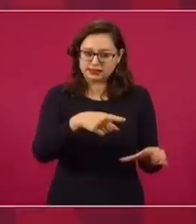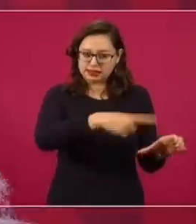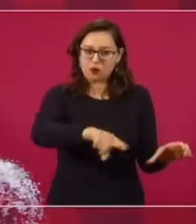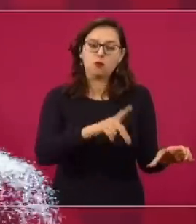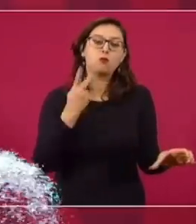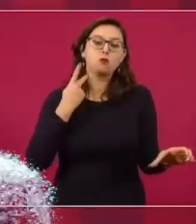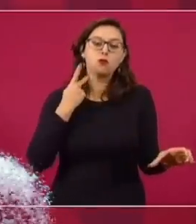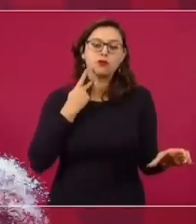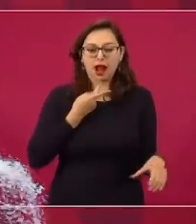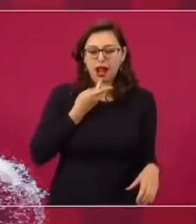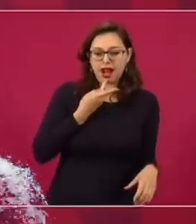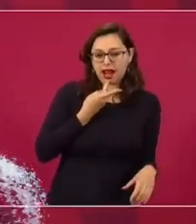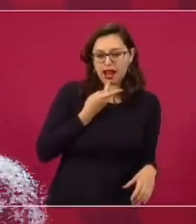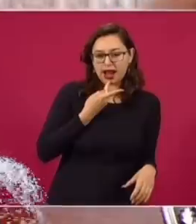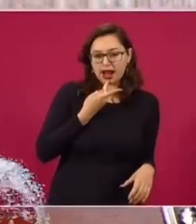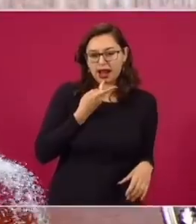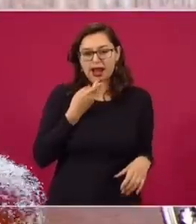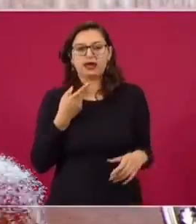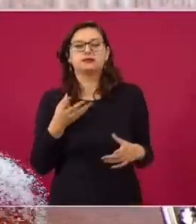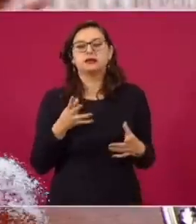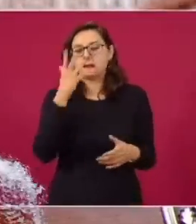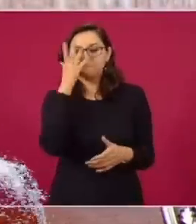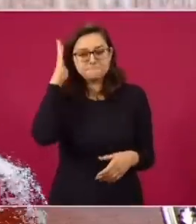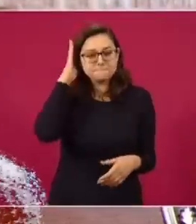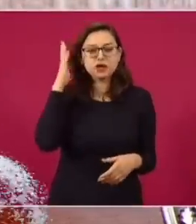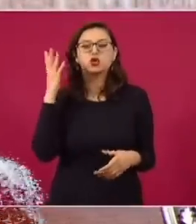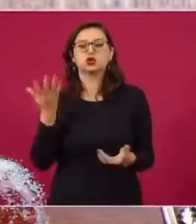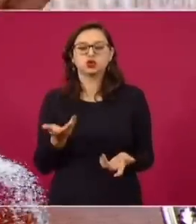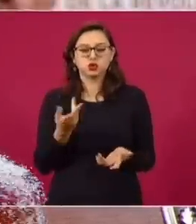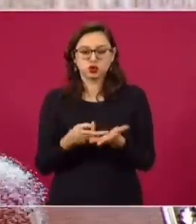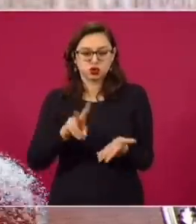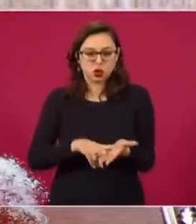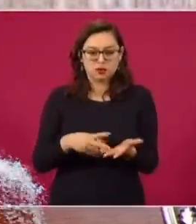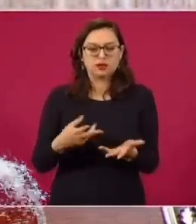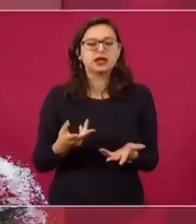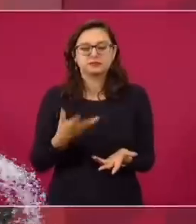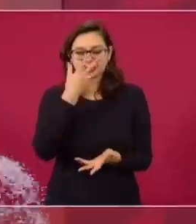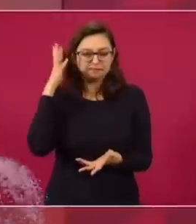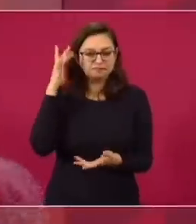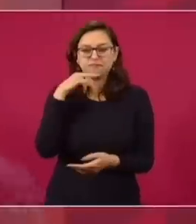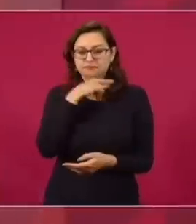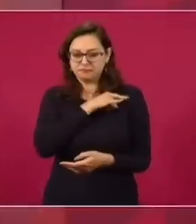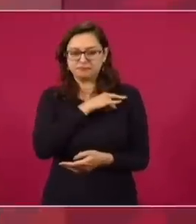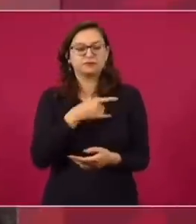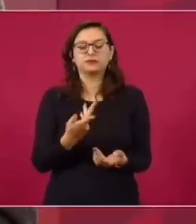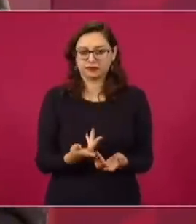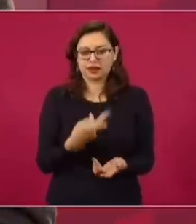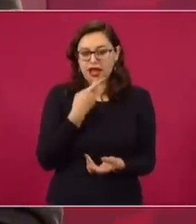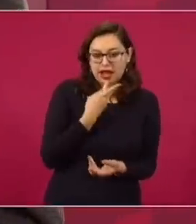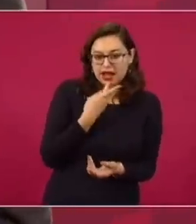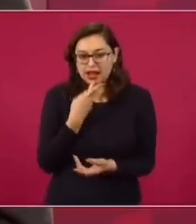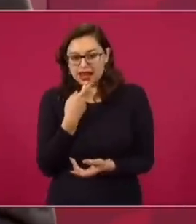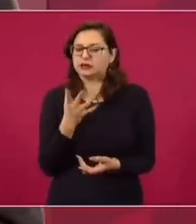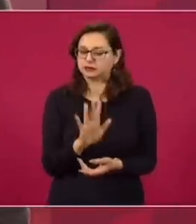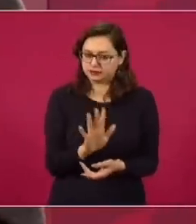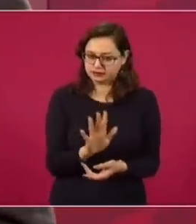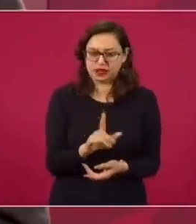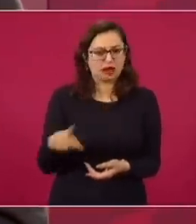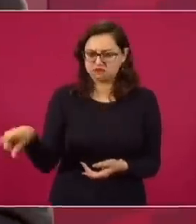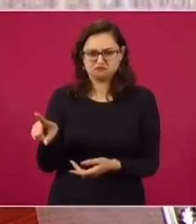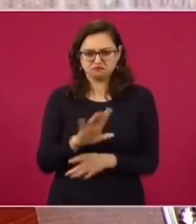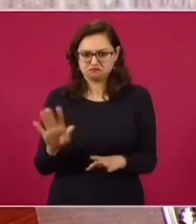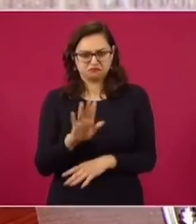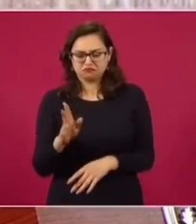robalera, el que se está en dos aguas. O el robalo se maneja en agua dulce y en agua salada. Entonces, estos no